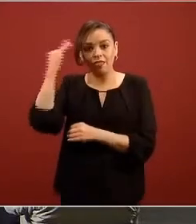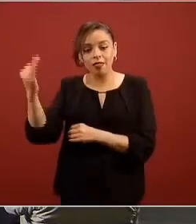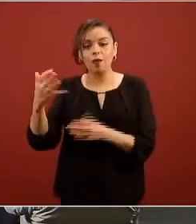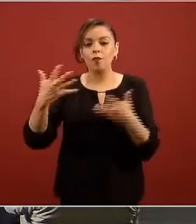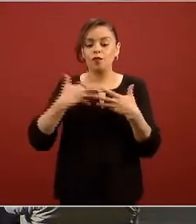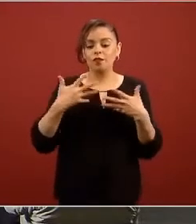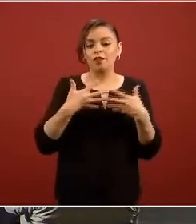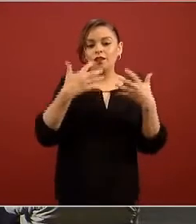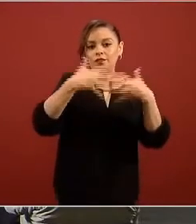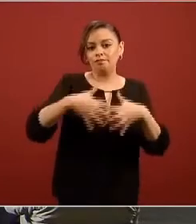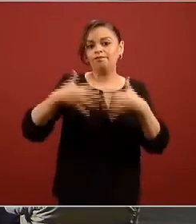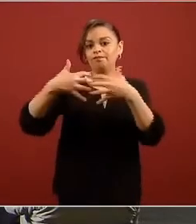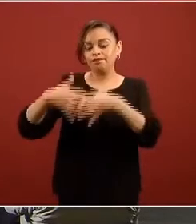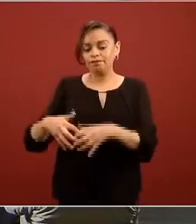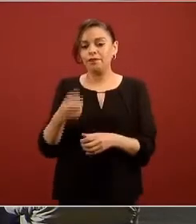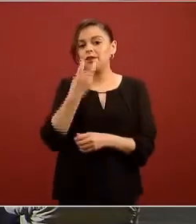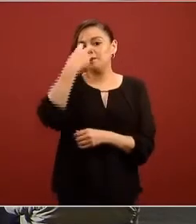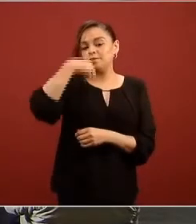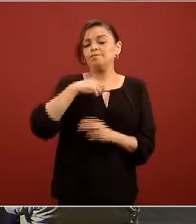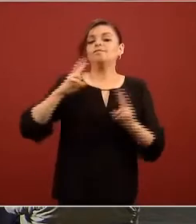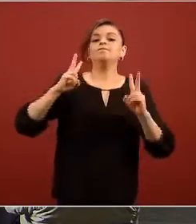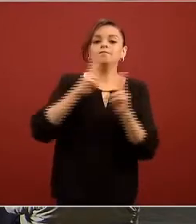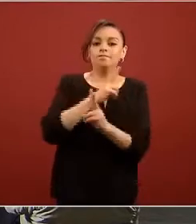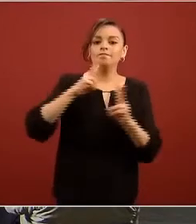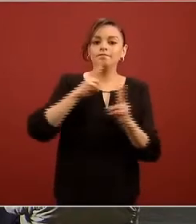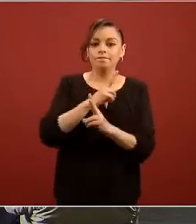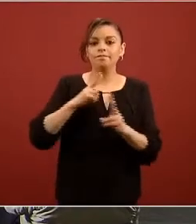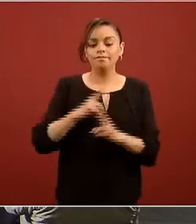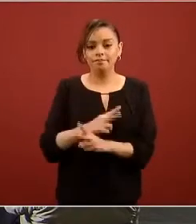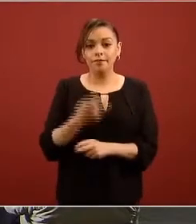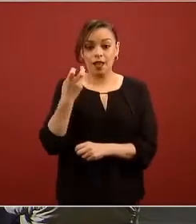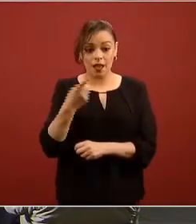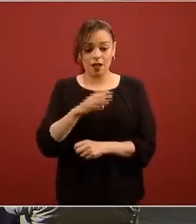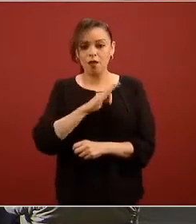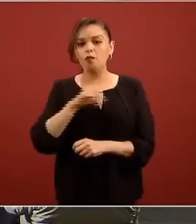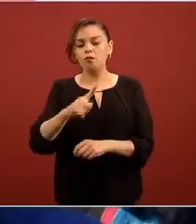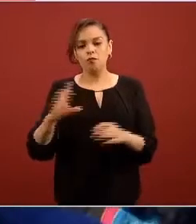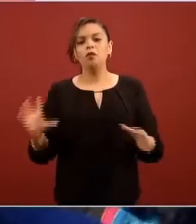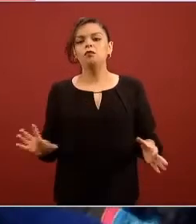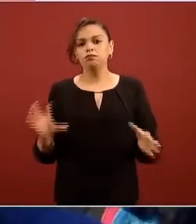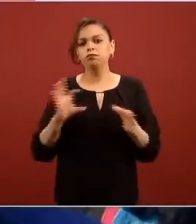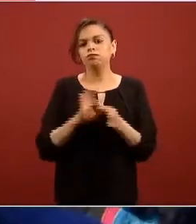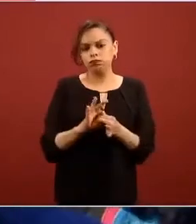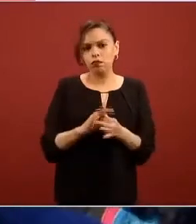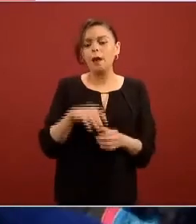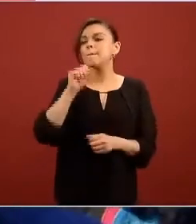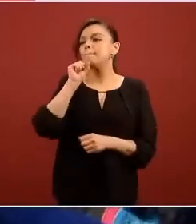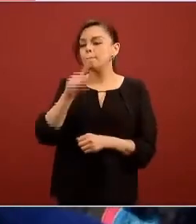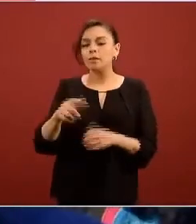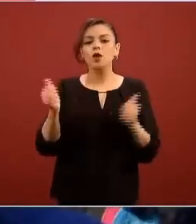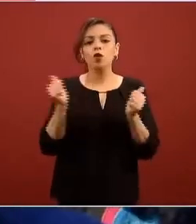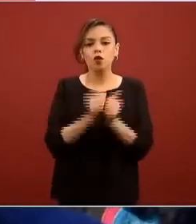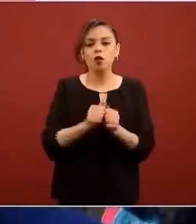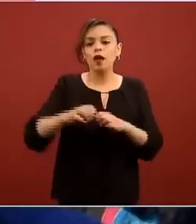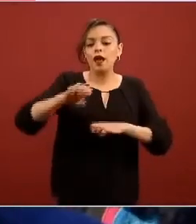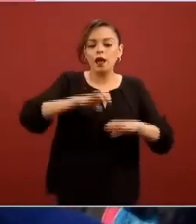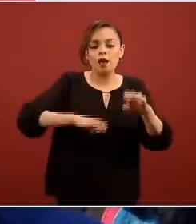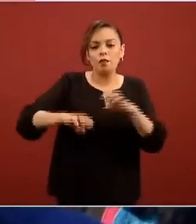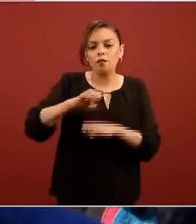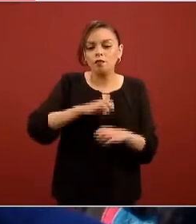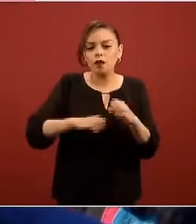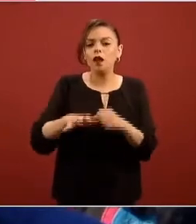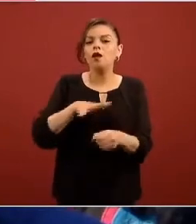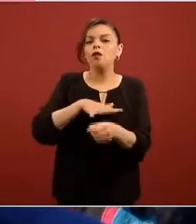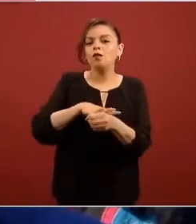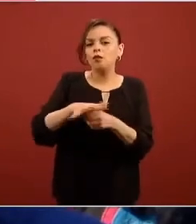investigamos la posibilidad de entablar una colaboración también sin fines de lucro con alguna empresa que tuviera